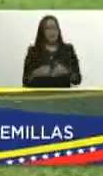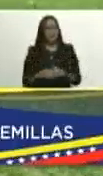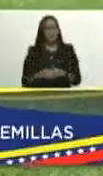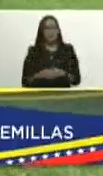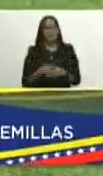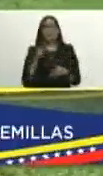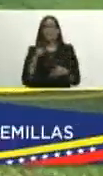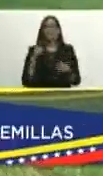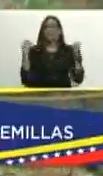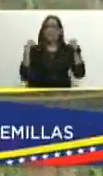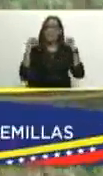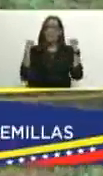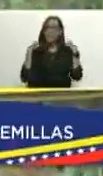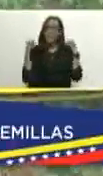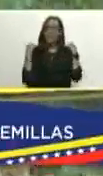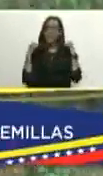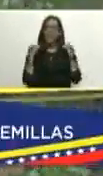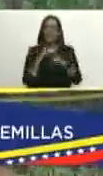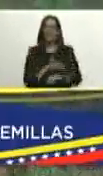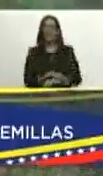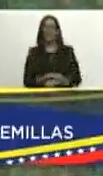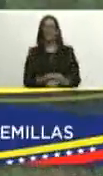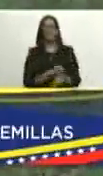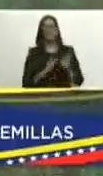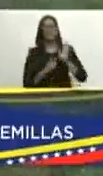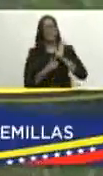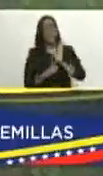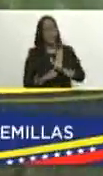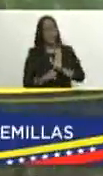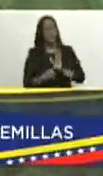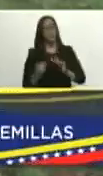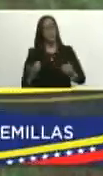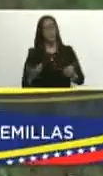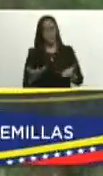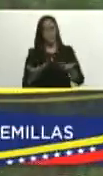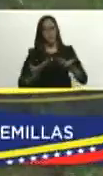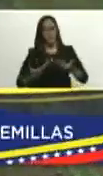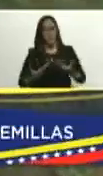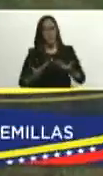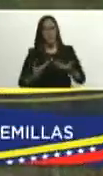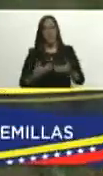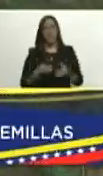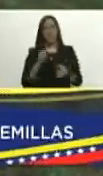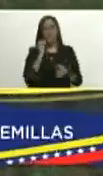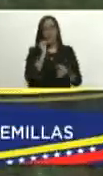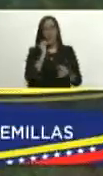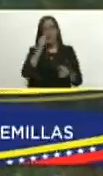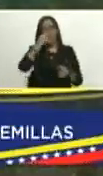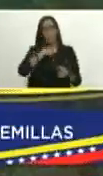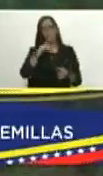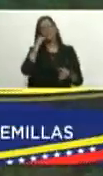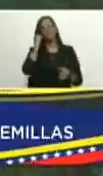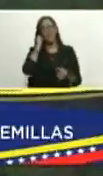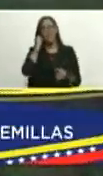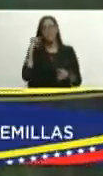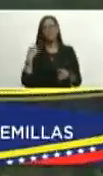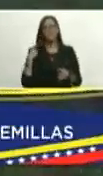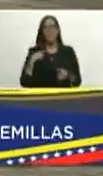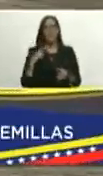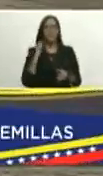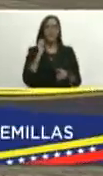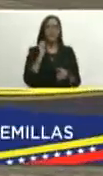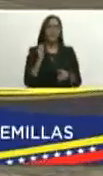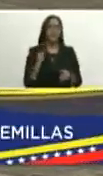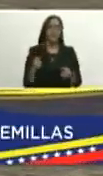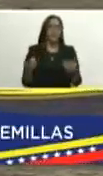su práctica y el ejemplo que nos está legando a esta generación de hombres y mujeres que tenemos la tarea nada más